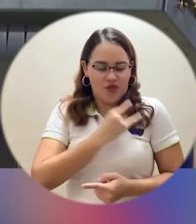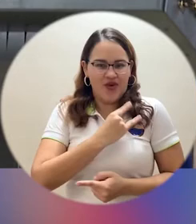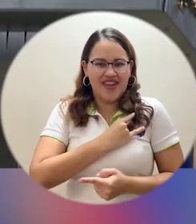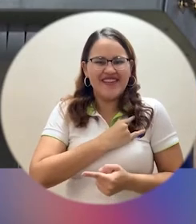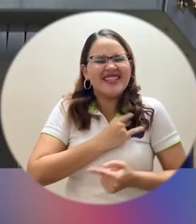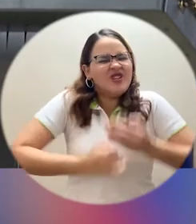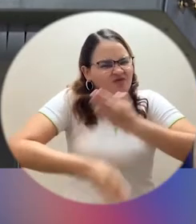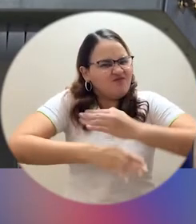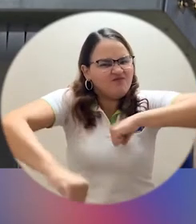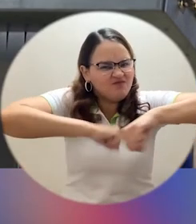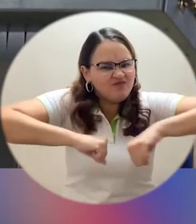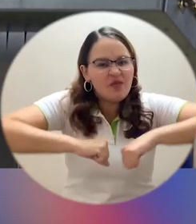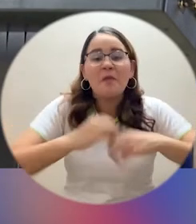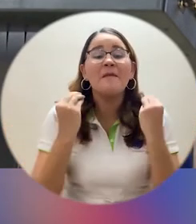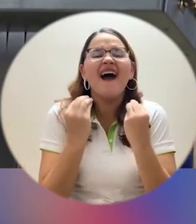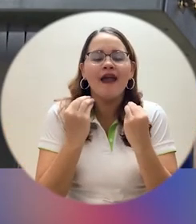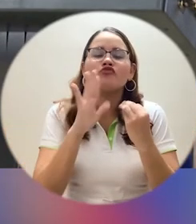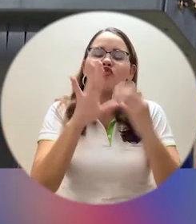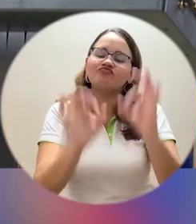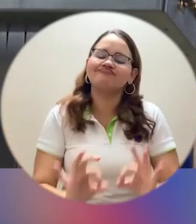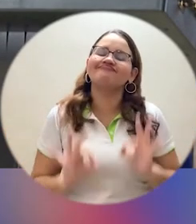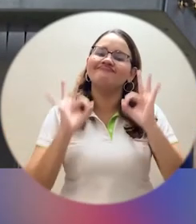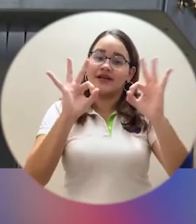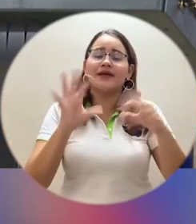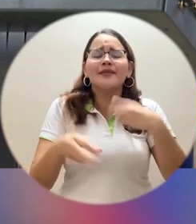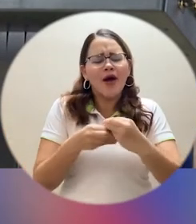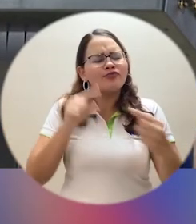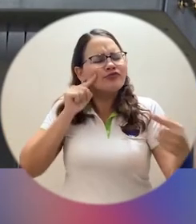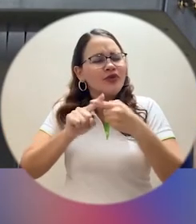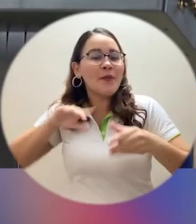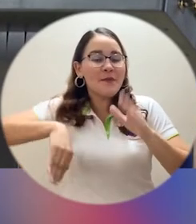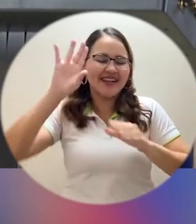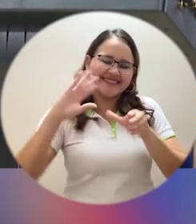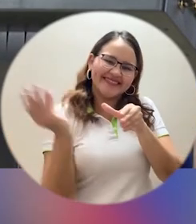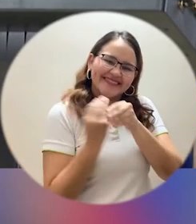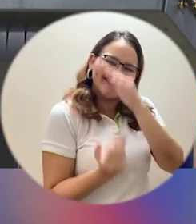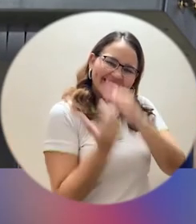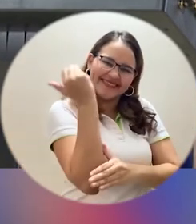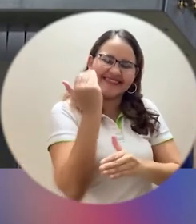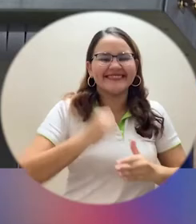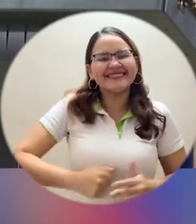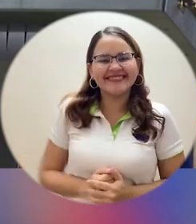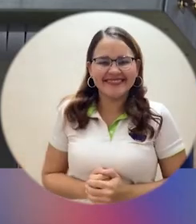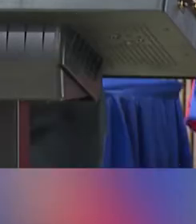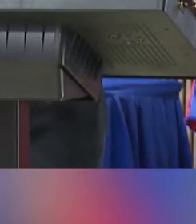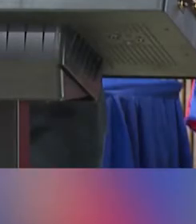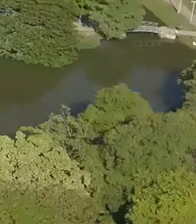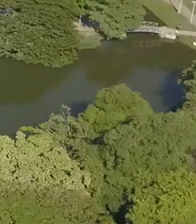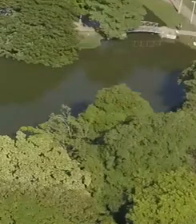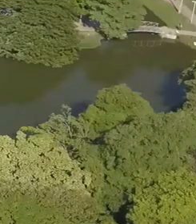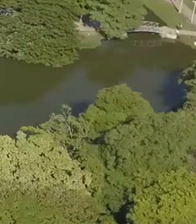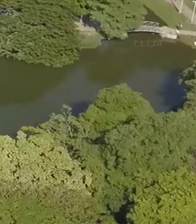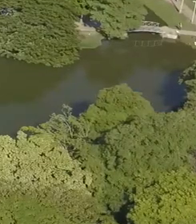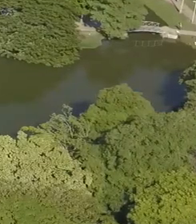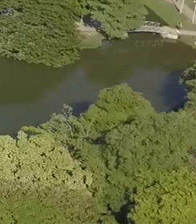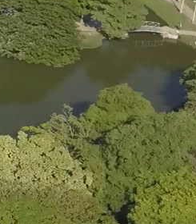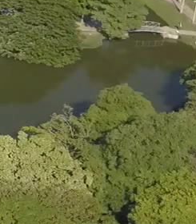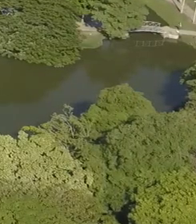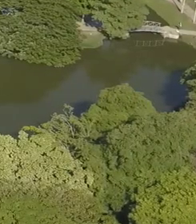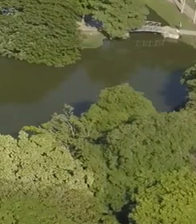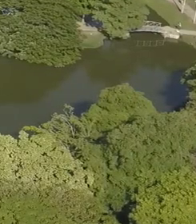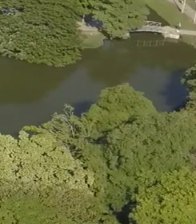universidad que sigue trabajando por ser de alta calidad, pero sigue trabajando más que nunca para ser mucho más incluyente e innovadora. Gracias